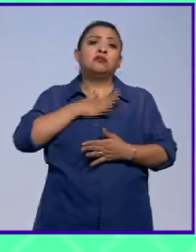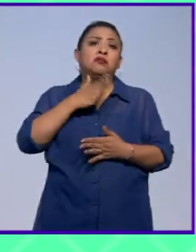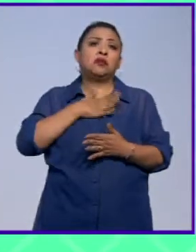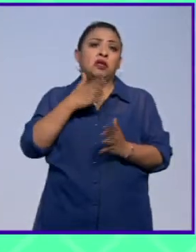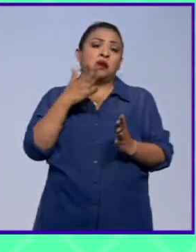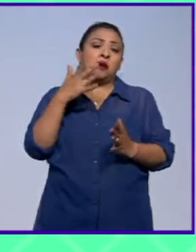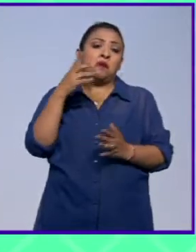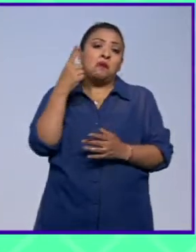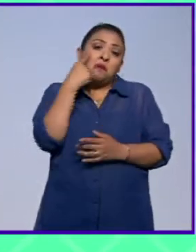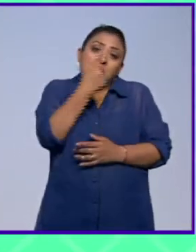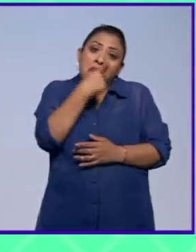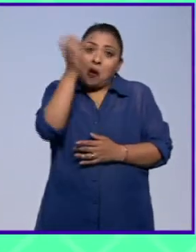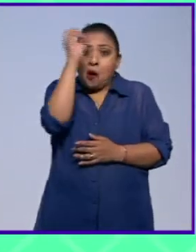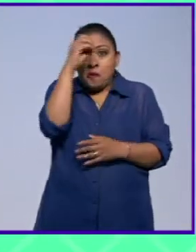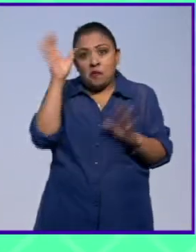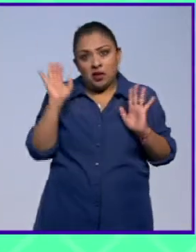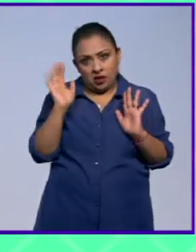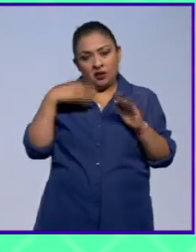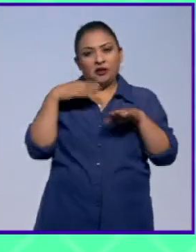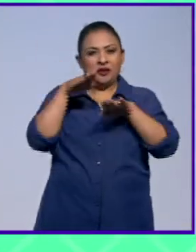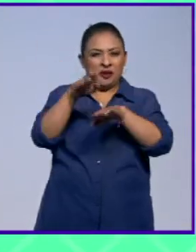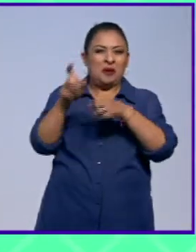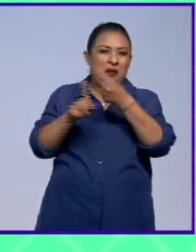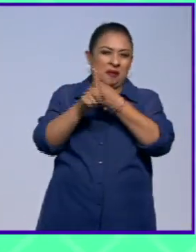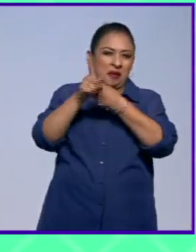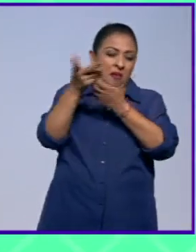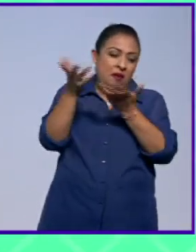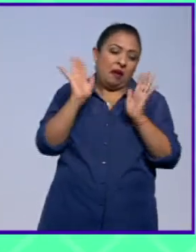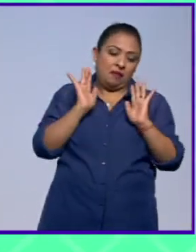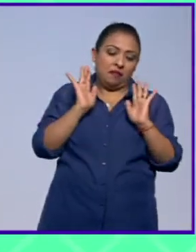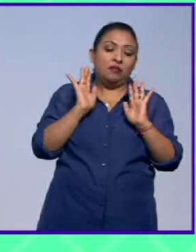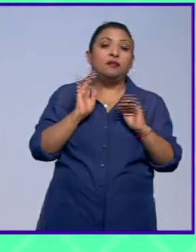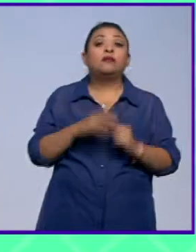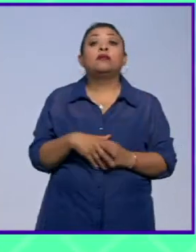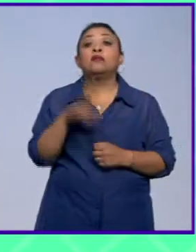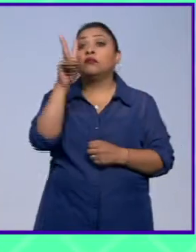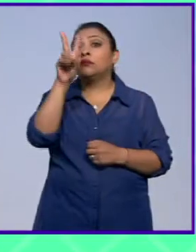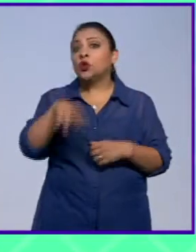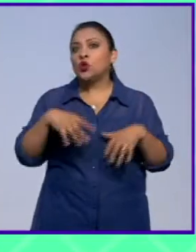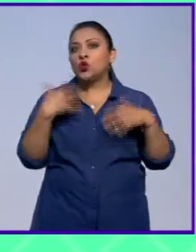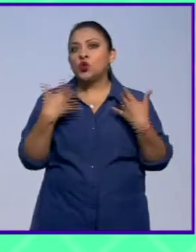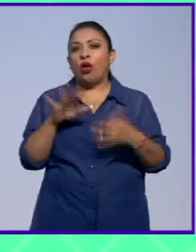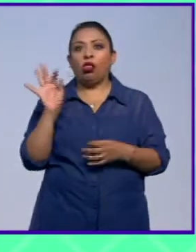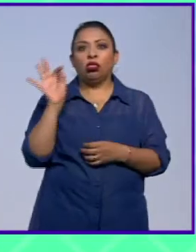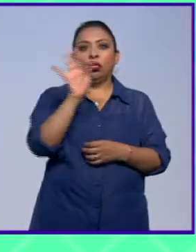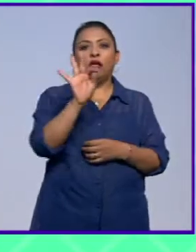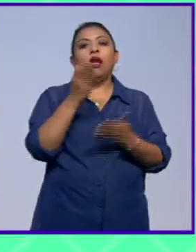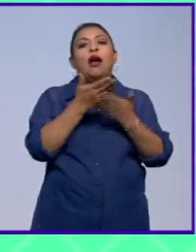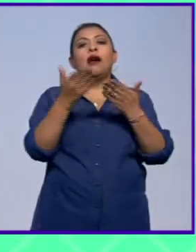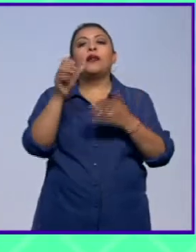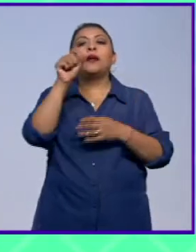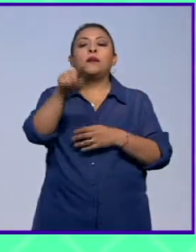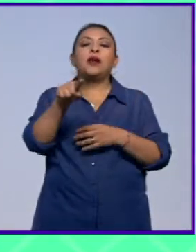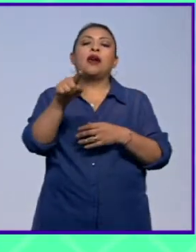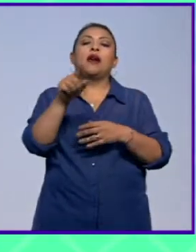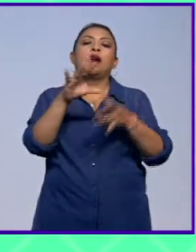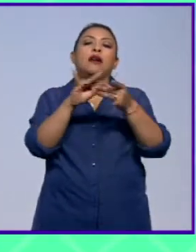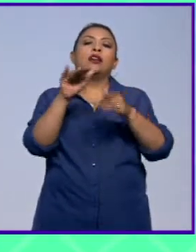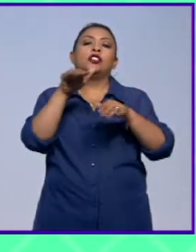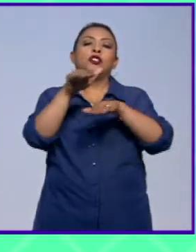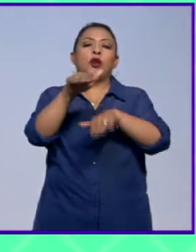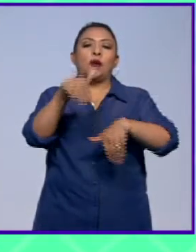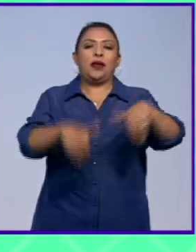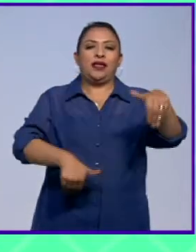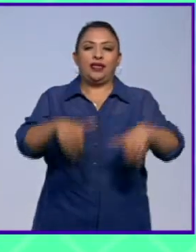nuestra perspectiva sobre esta situación así a priori. Ha causado ámpula. Además, estaremos platicando de teatro porque